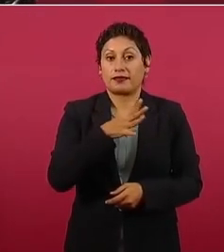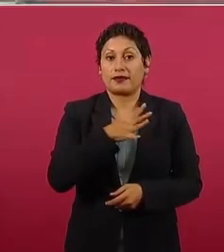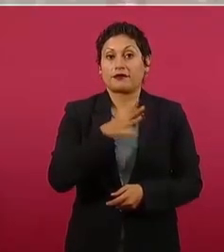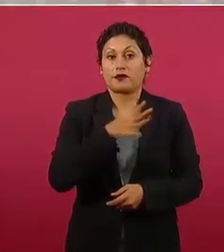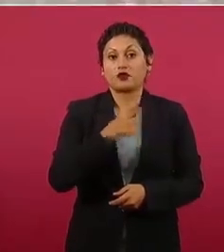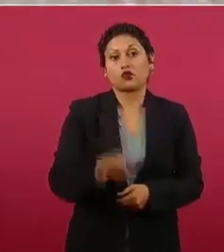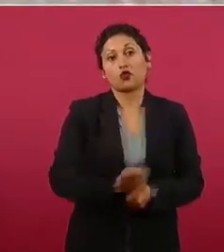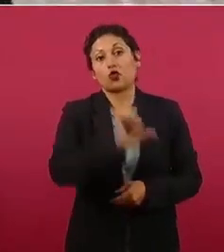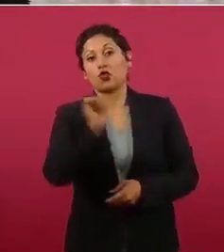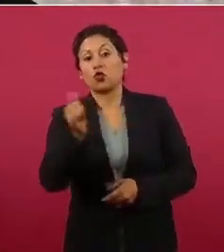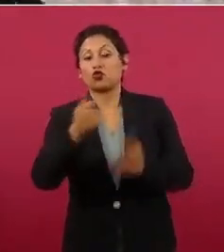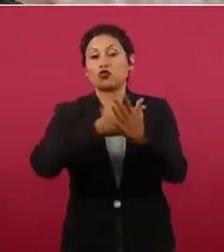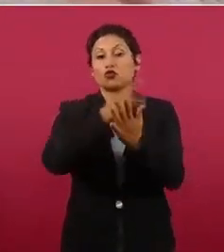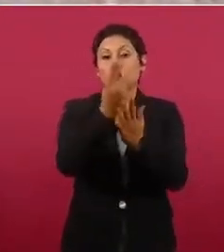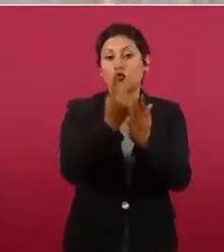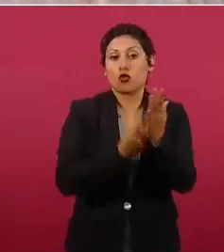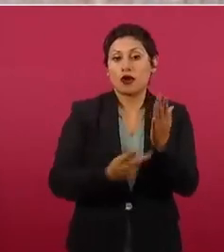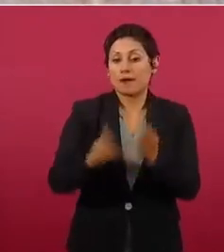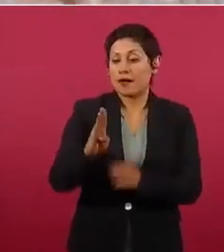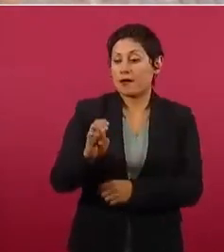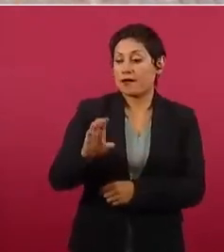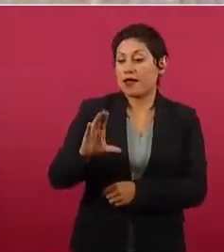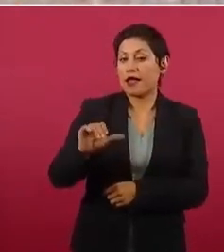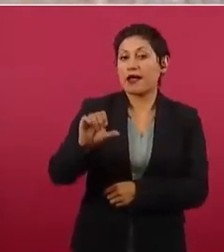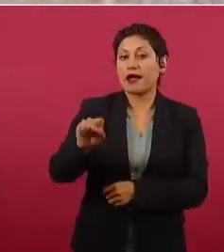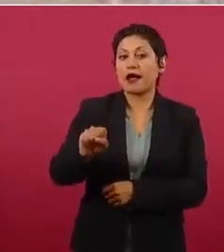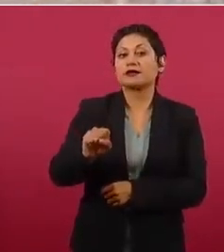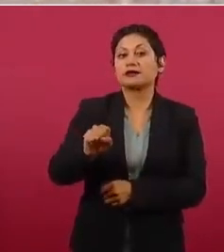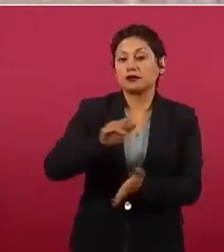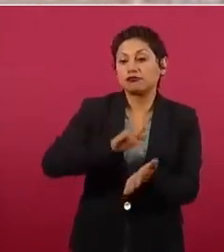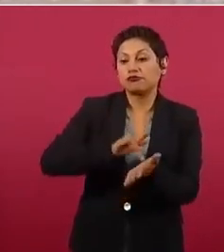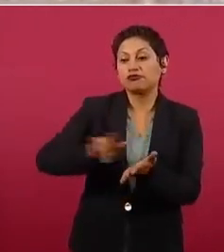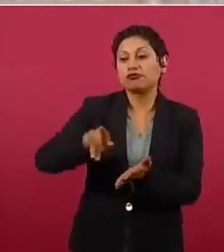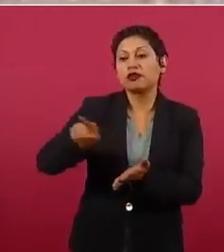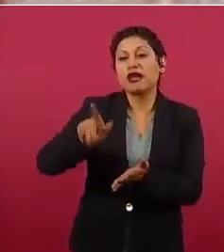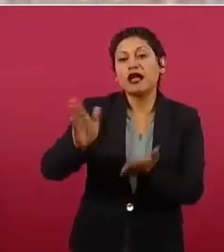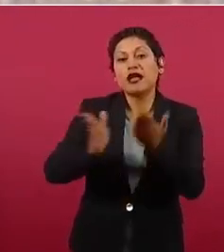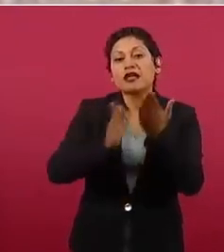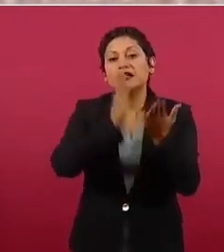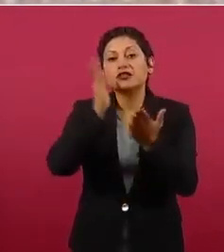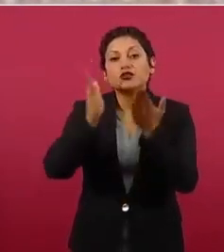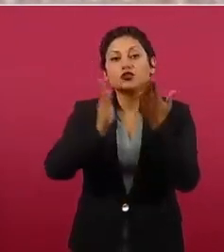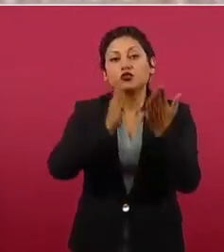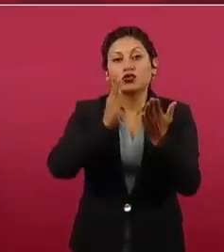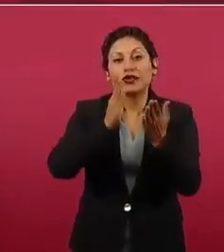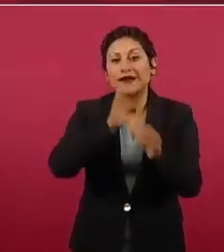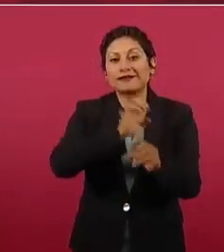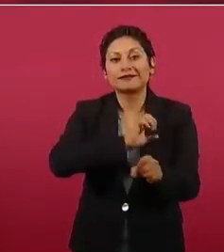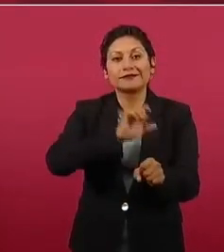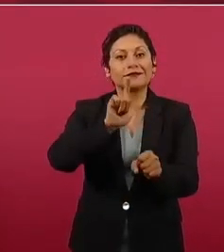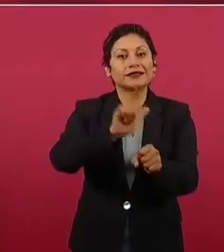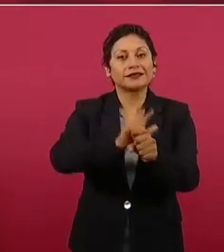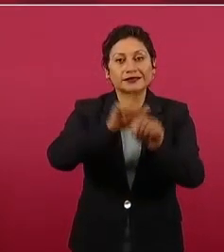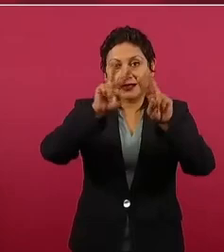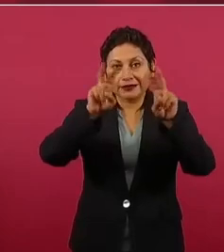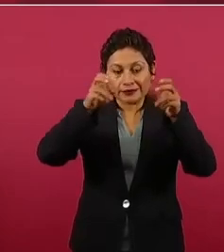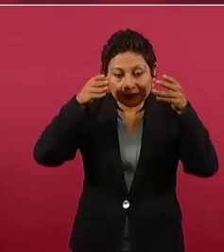especializarse en el extranjero porque aún con todo lo que estamos haciendo